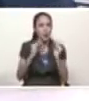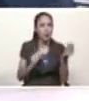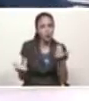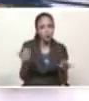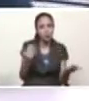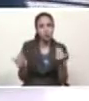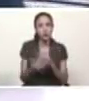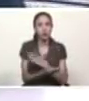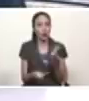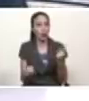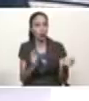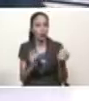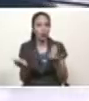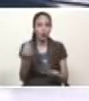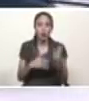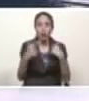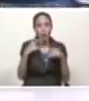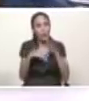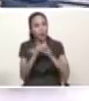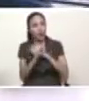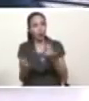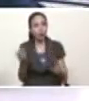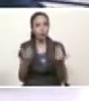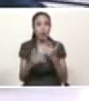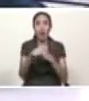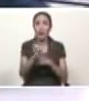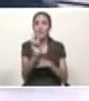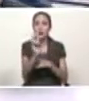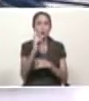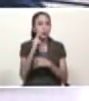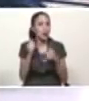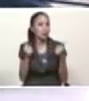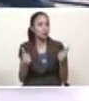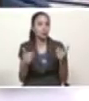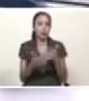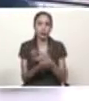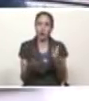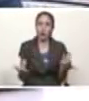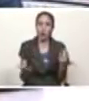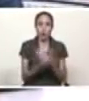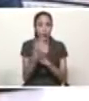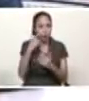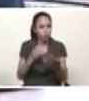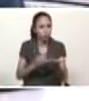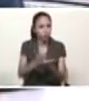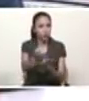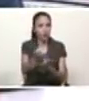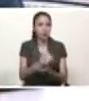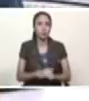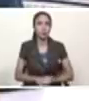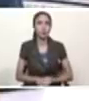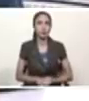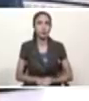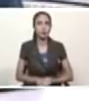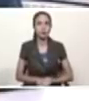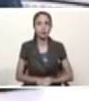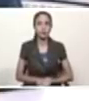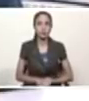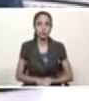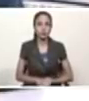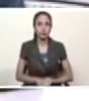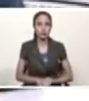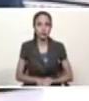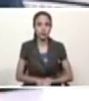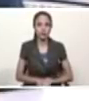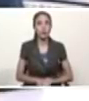marcan los productores Venezuela lo tiene todo para seguir su rumbo a la grandeza a la Venezuela potente a la